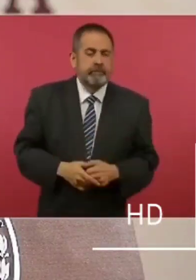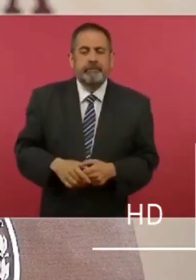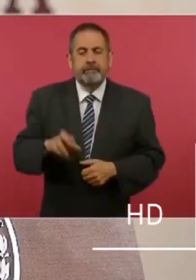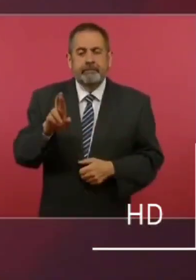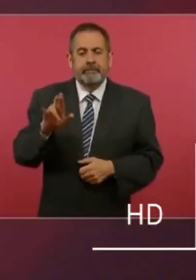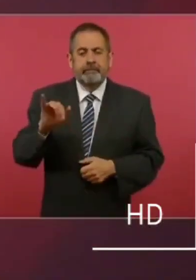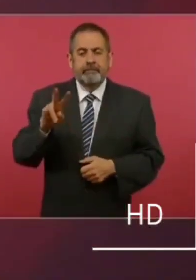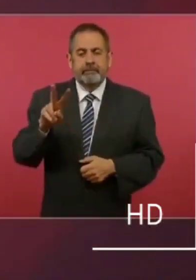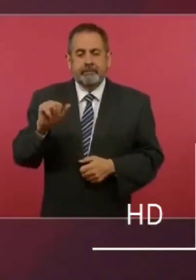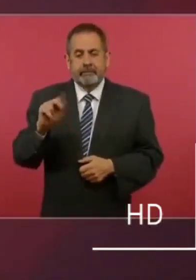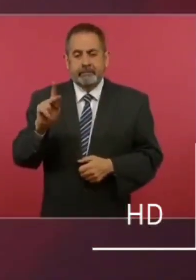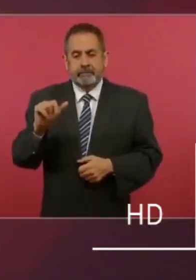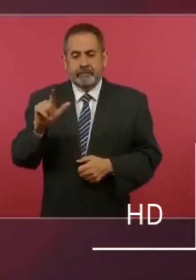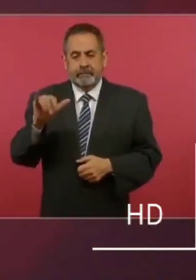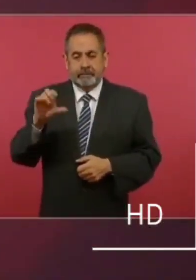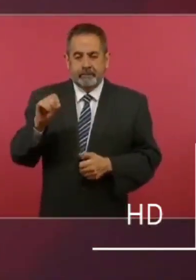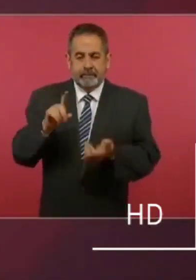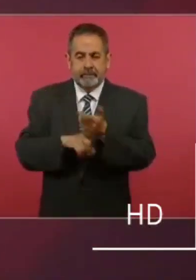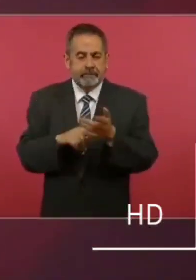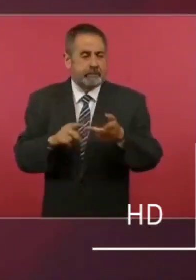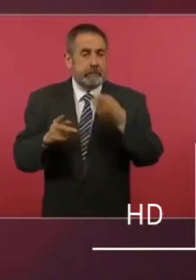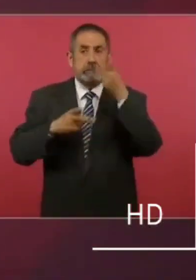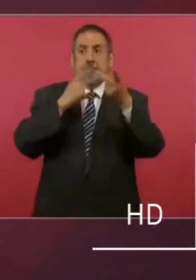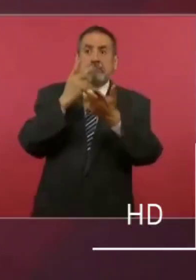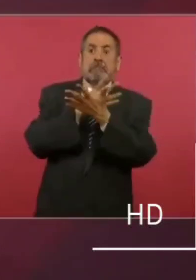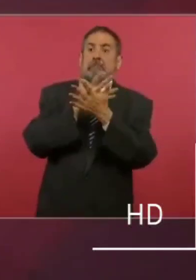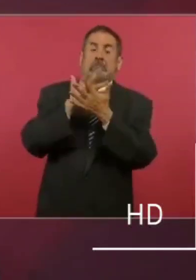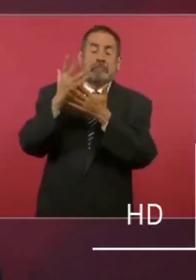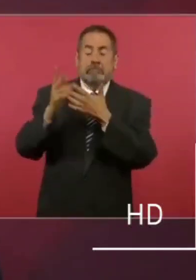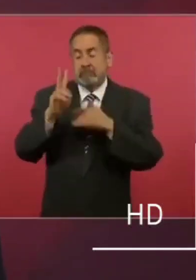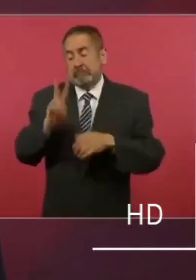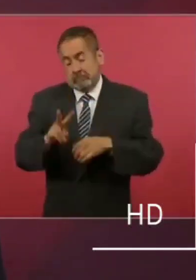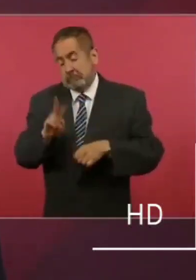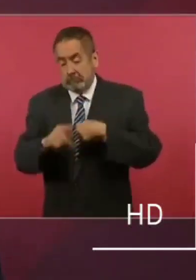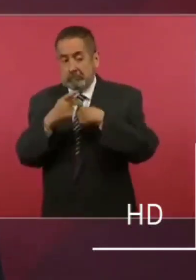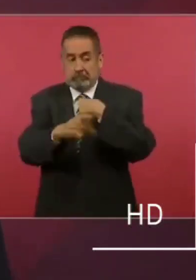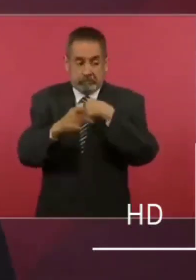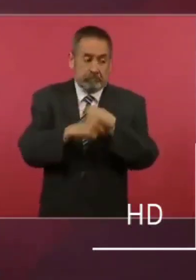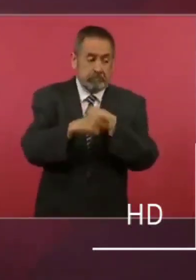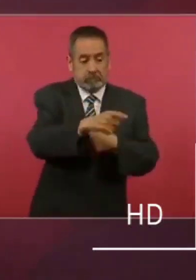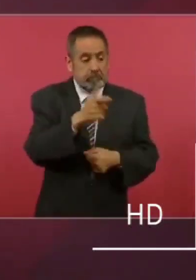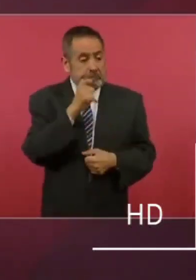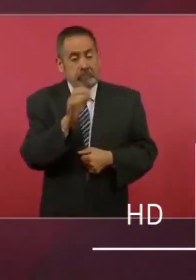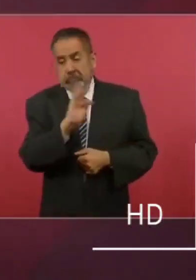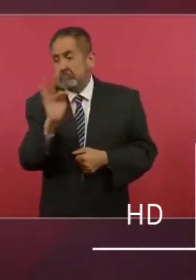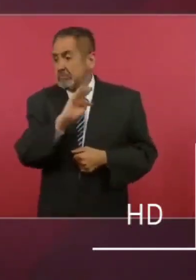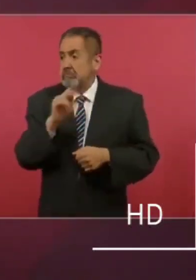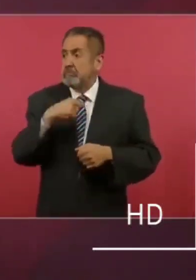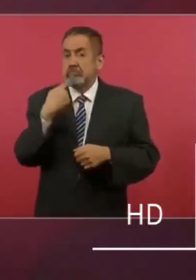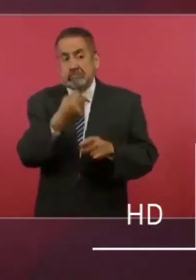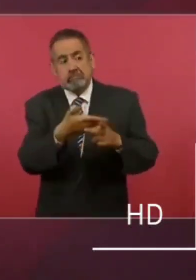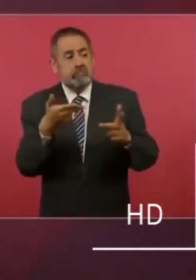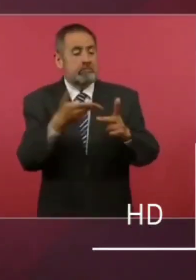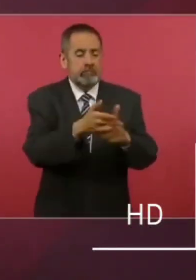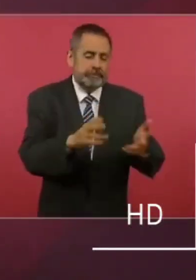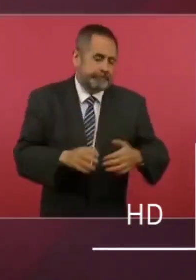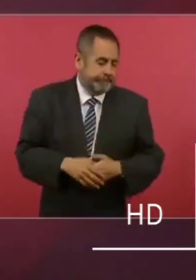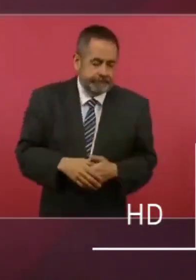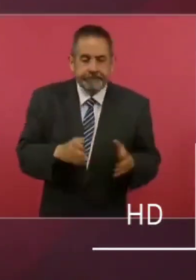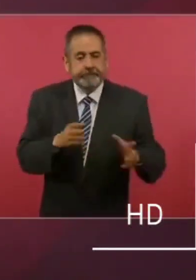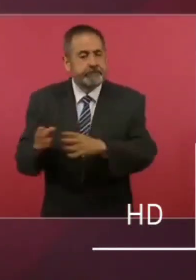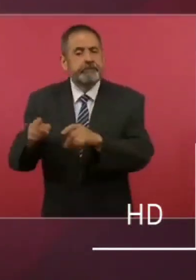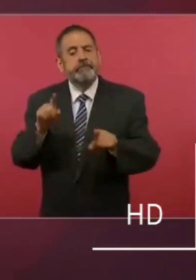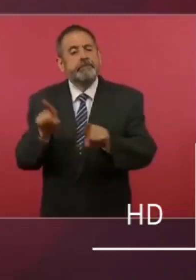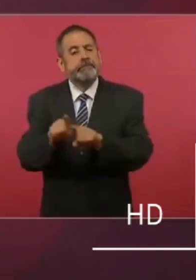y su tono alarmista y conspirativo. Por su parte, el historiador no podía faltar,